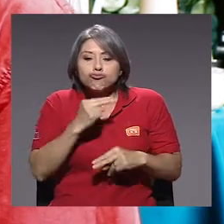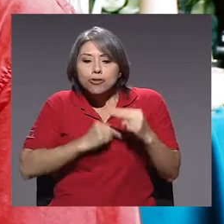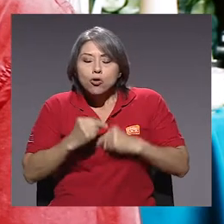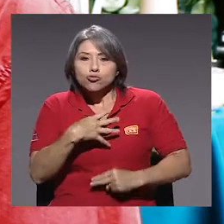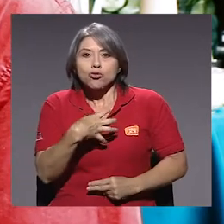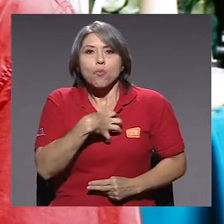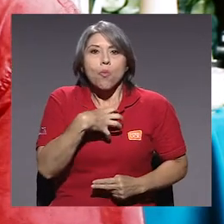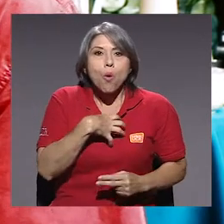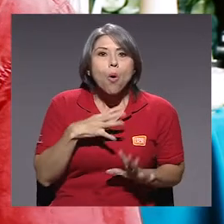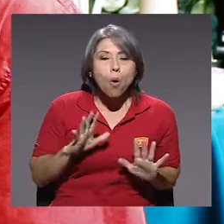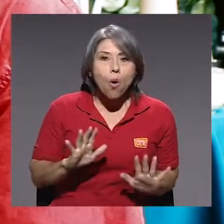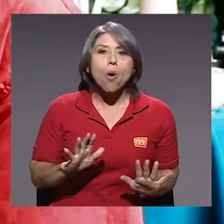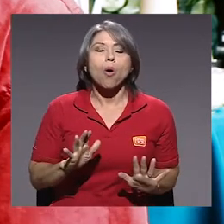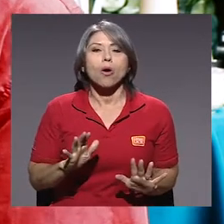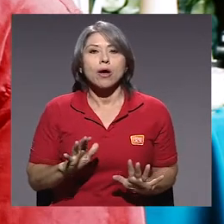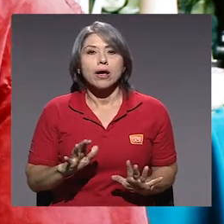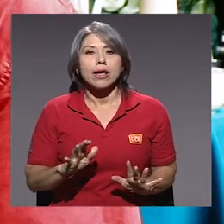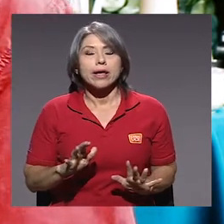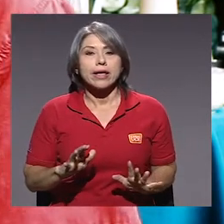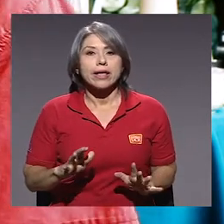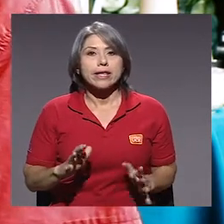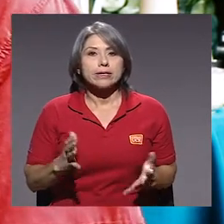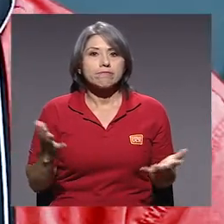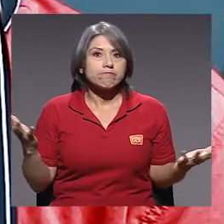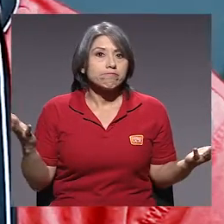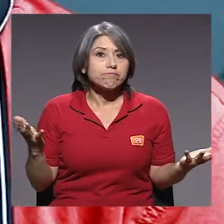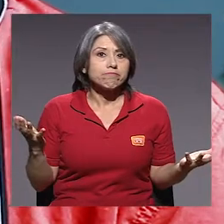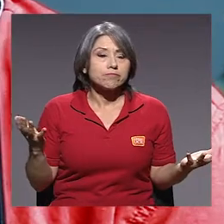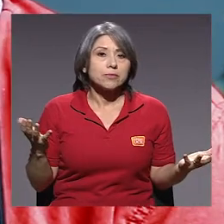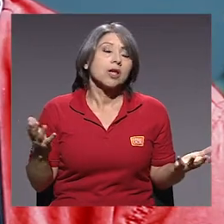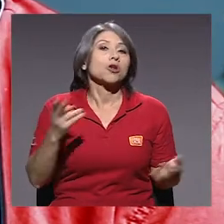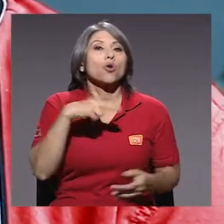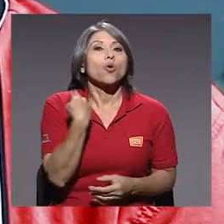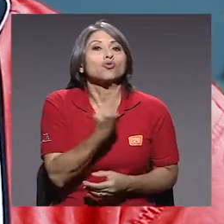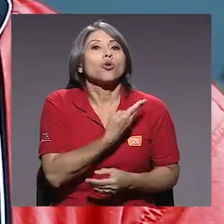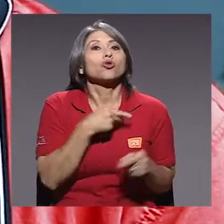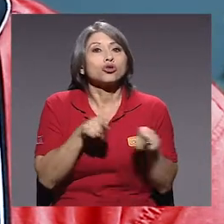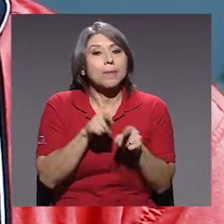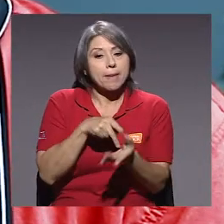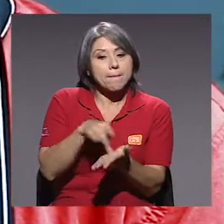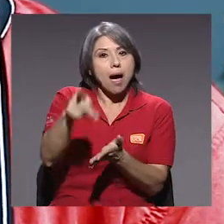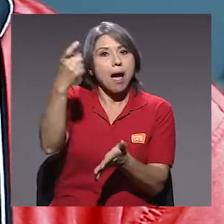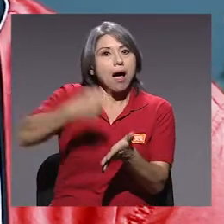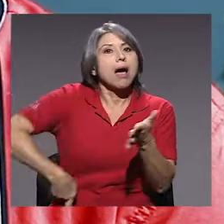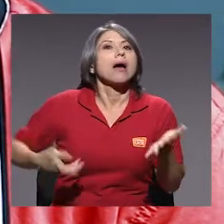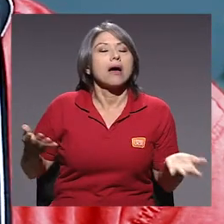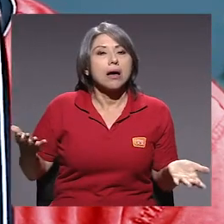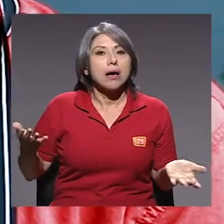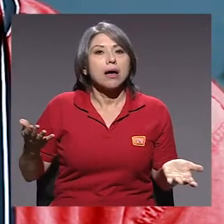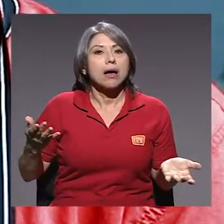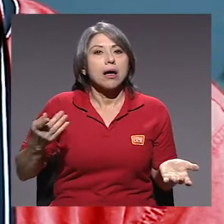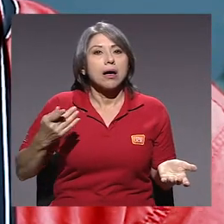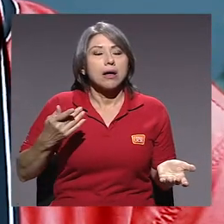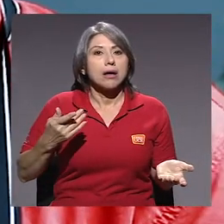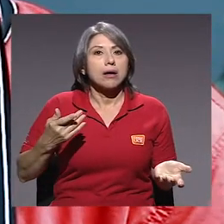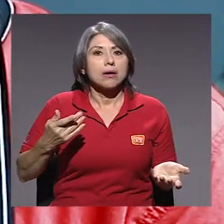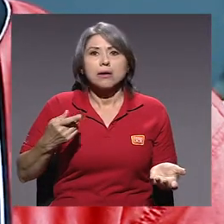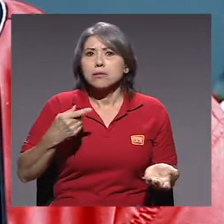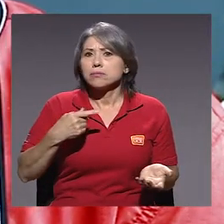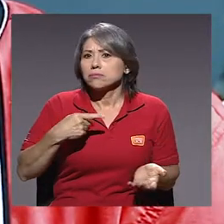negocio, como lo llamamos acá. Y sea como sea, nosotros también tributamos, nosotros también